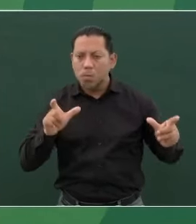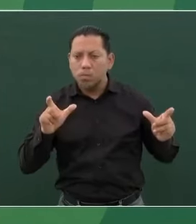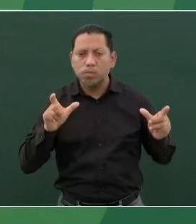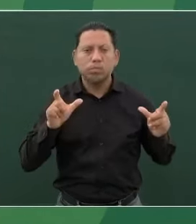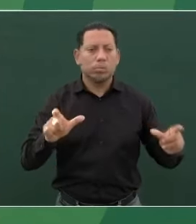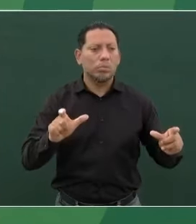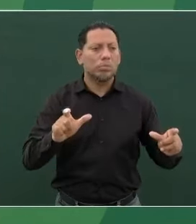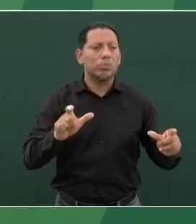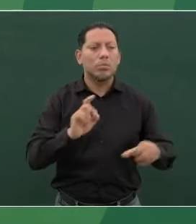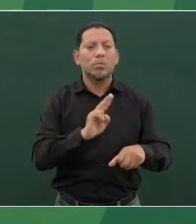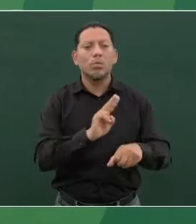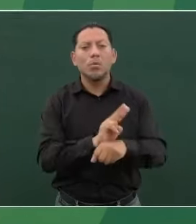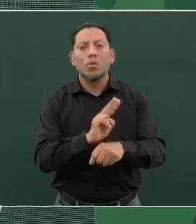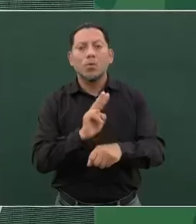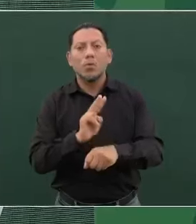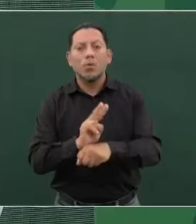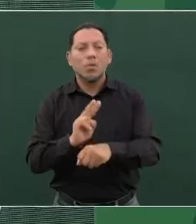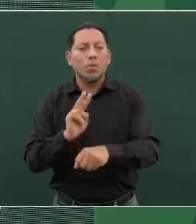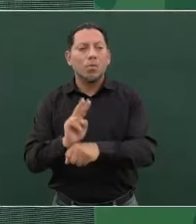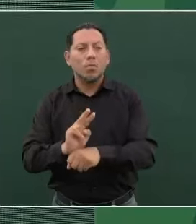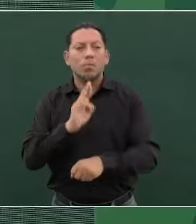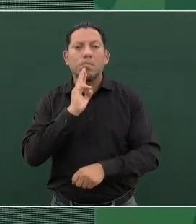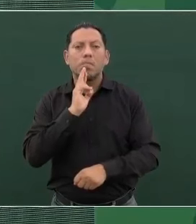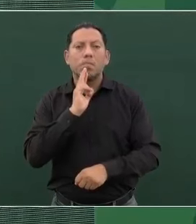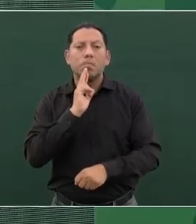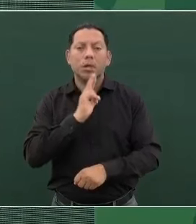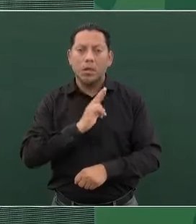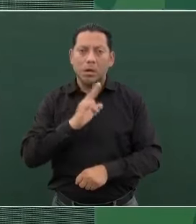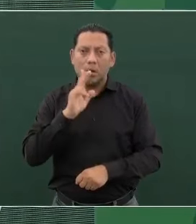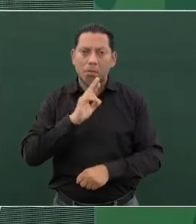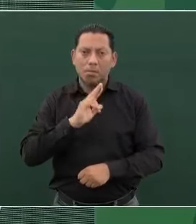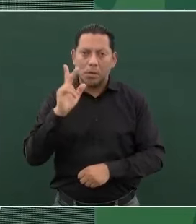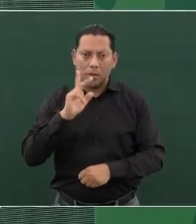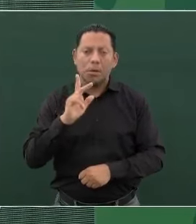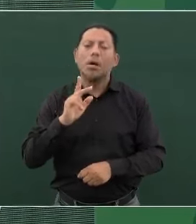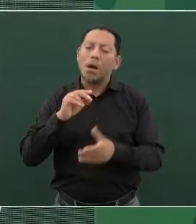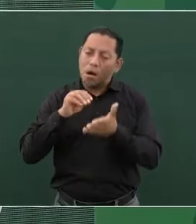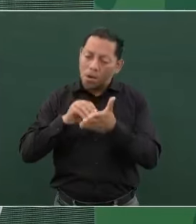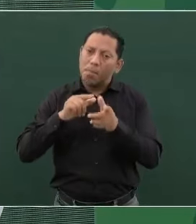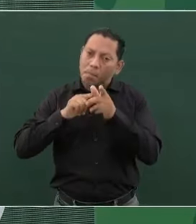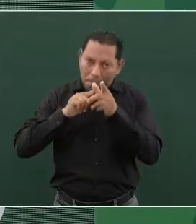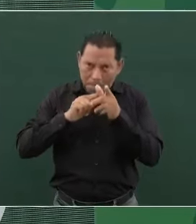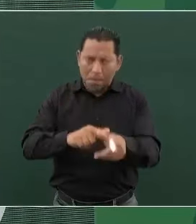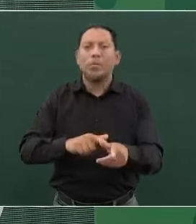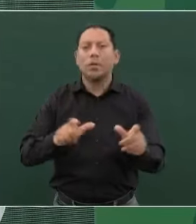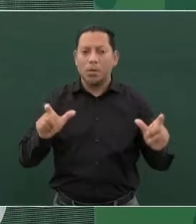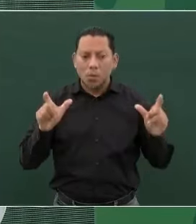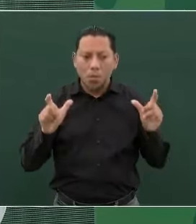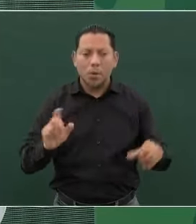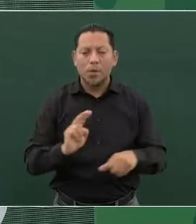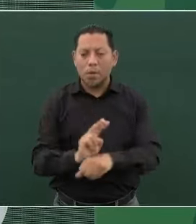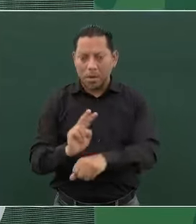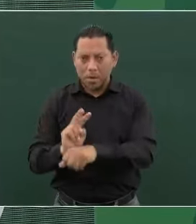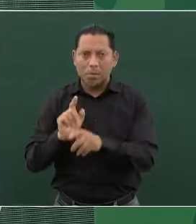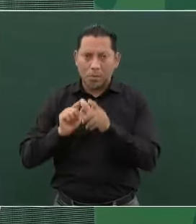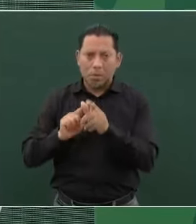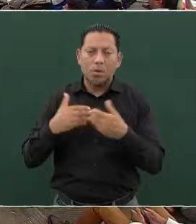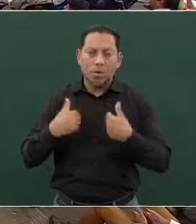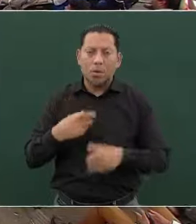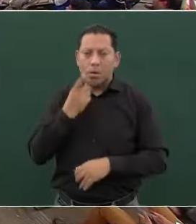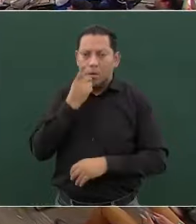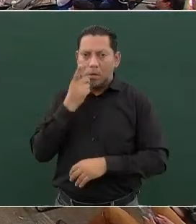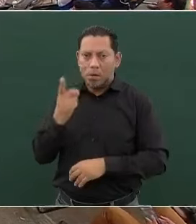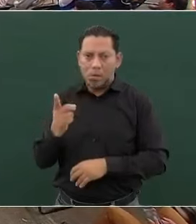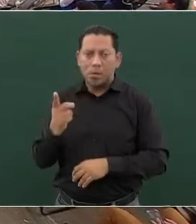la vigilancia, lo vamos a seguir haciendo. Les diría yo que en